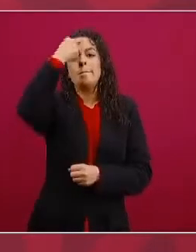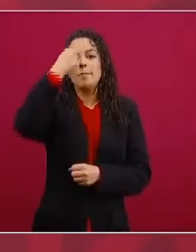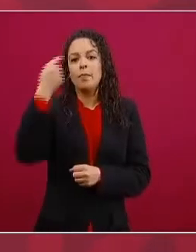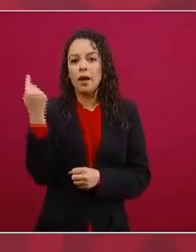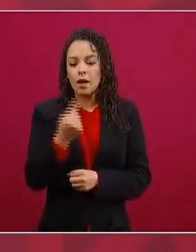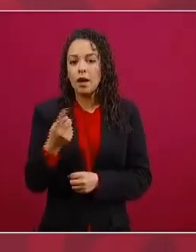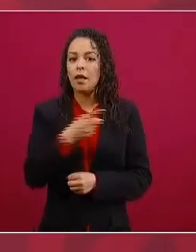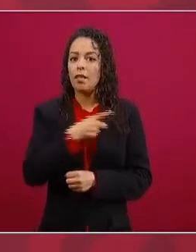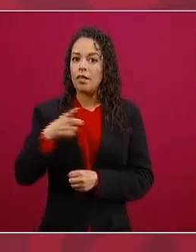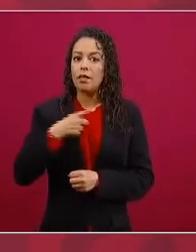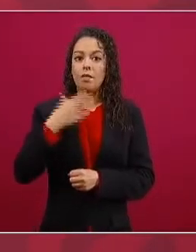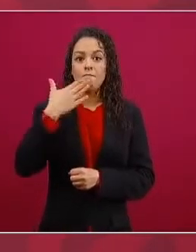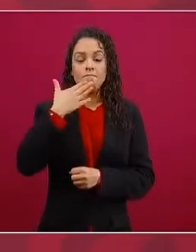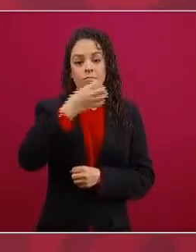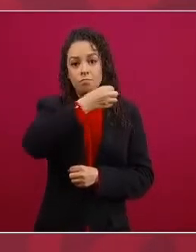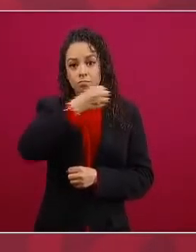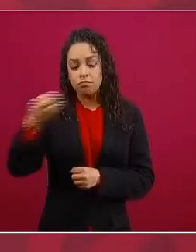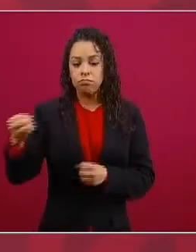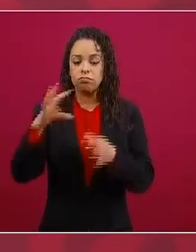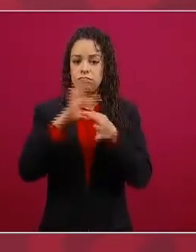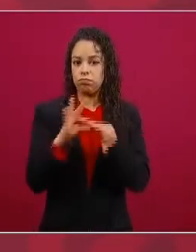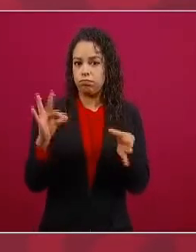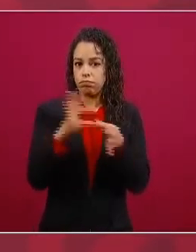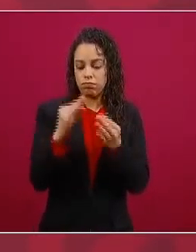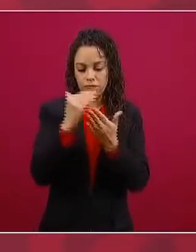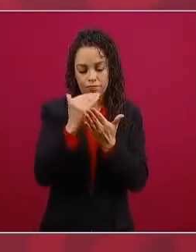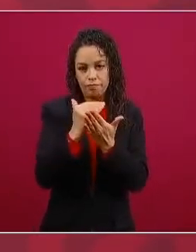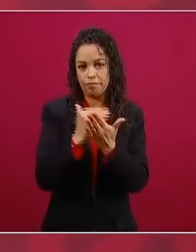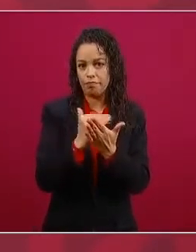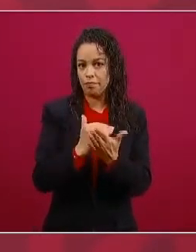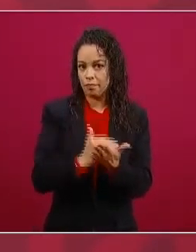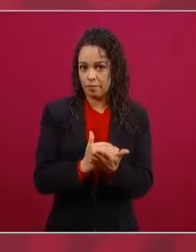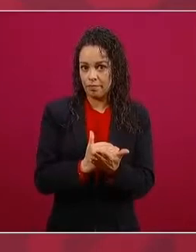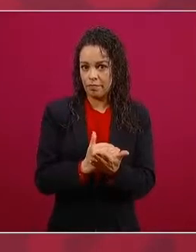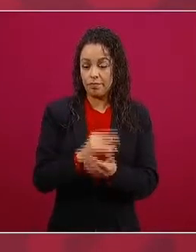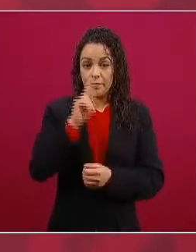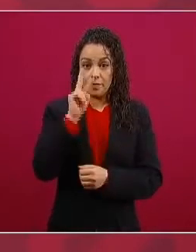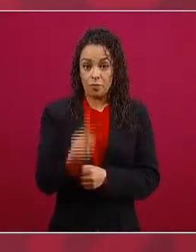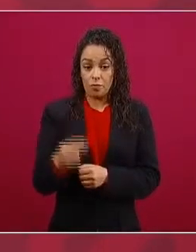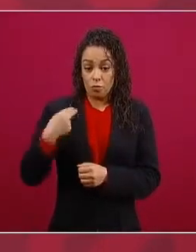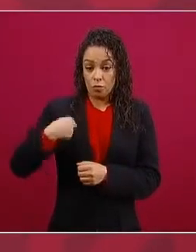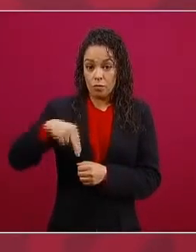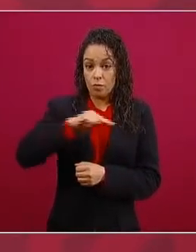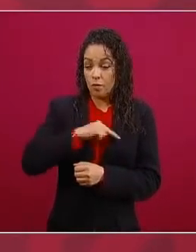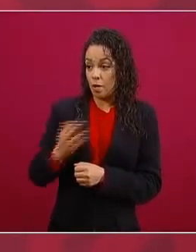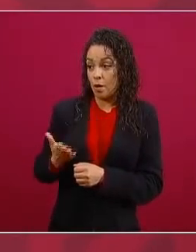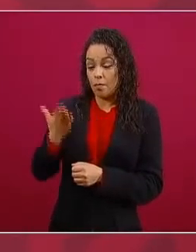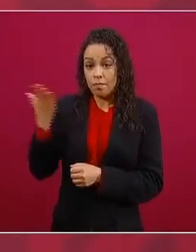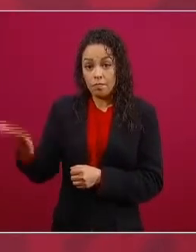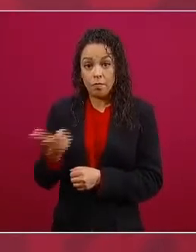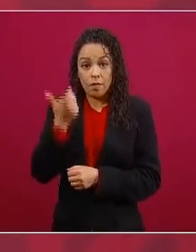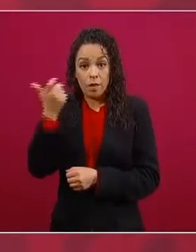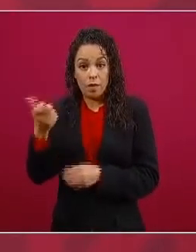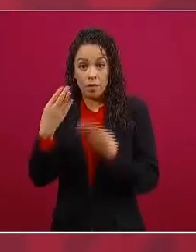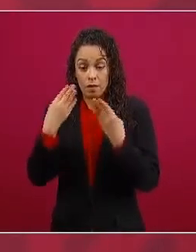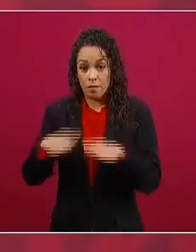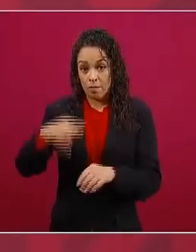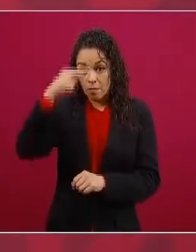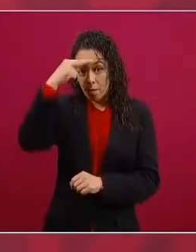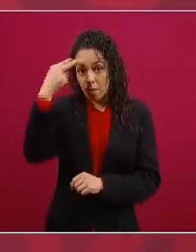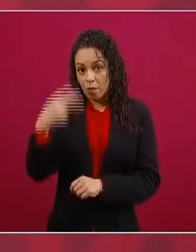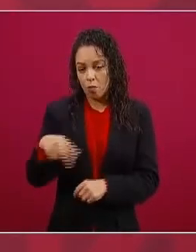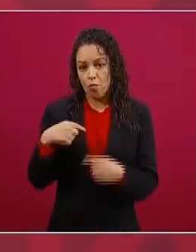nosotros nosotros no estamos pidiendo recursos del Banco de México ni de